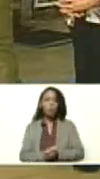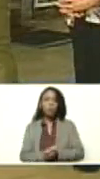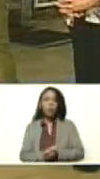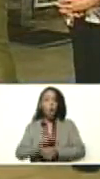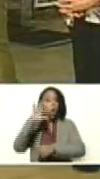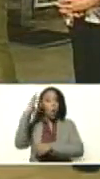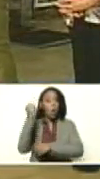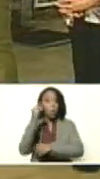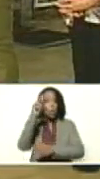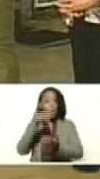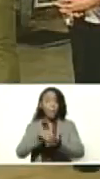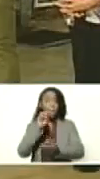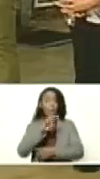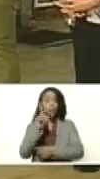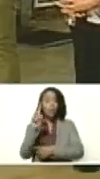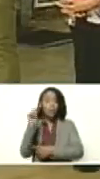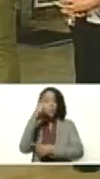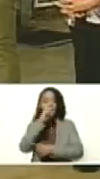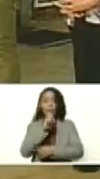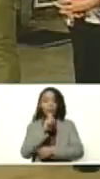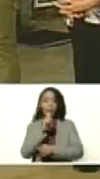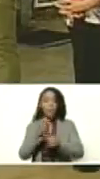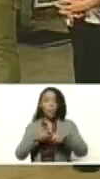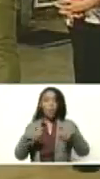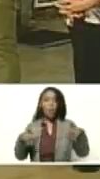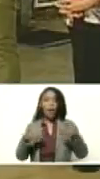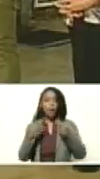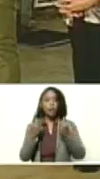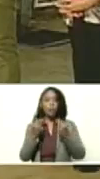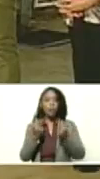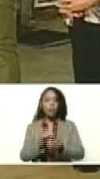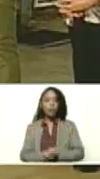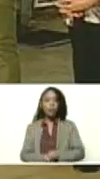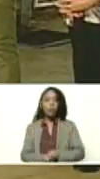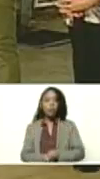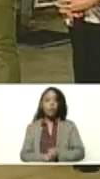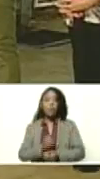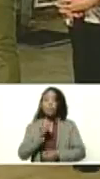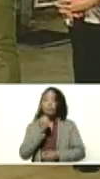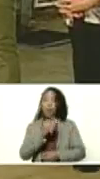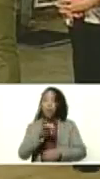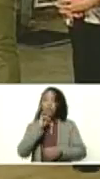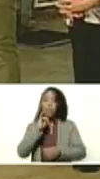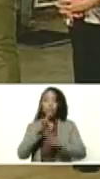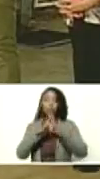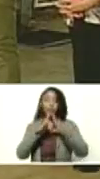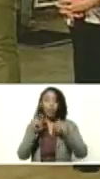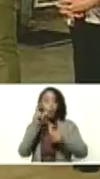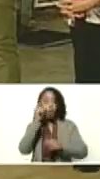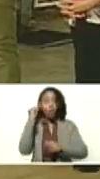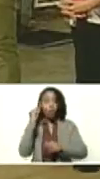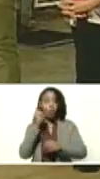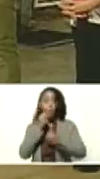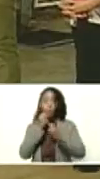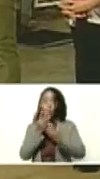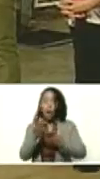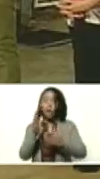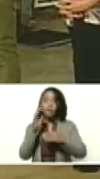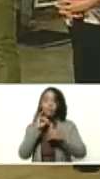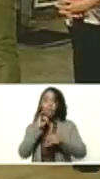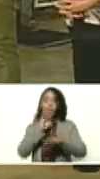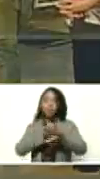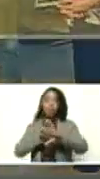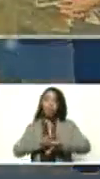Logramos 2021, primer año de crecimiento económico. Buenas noticias para todos. Buenas noticias para